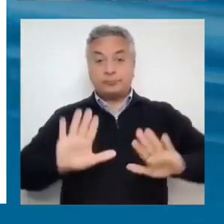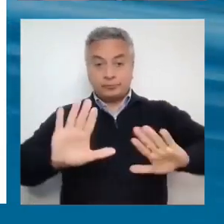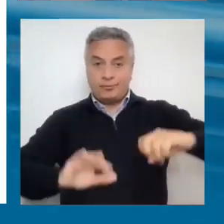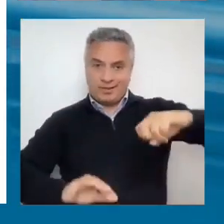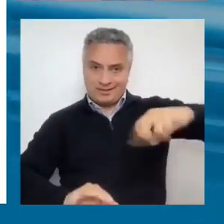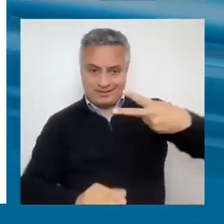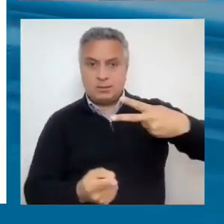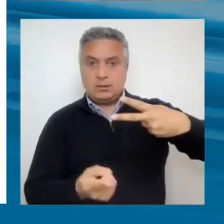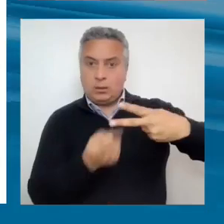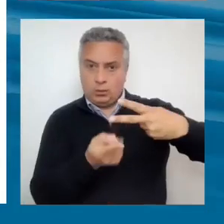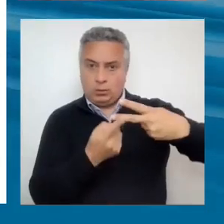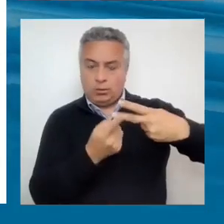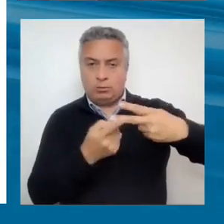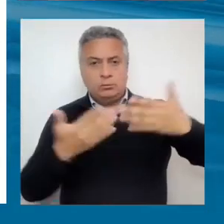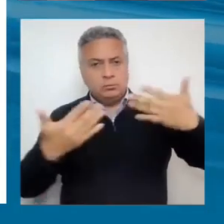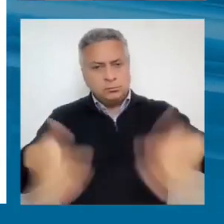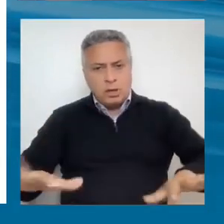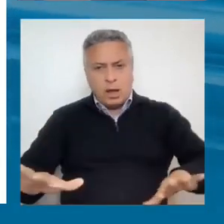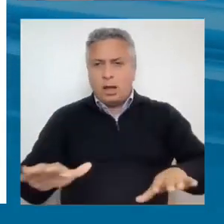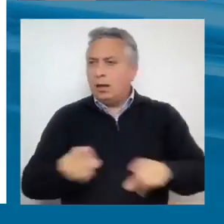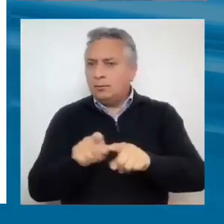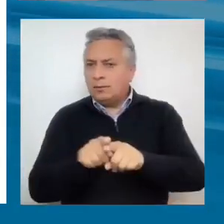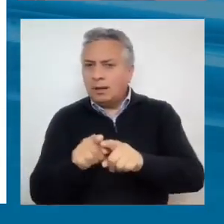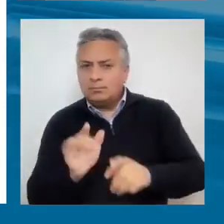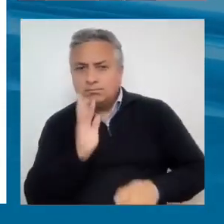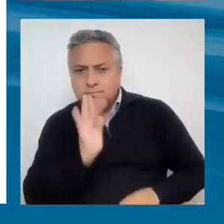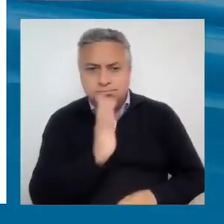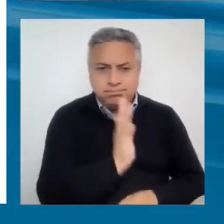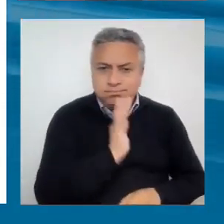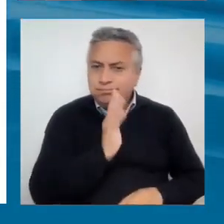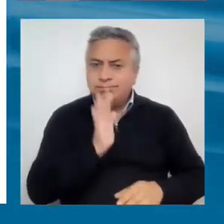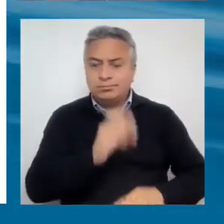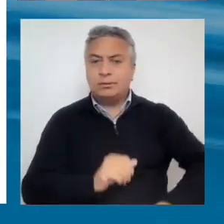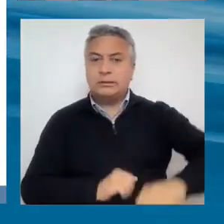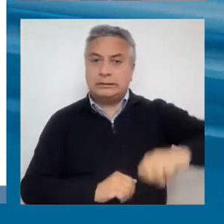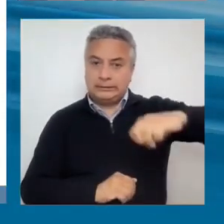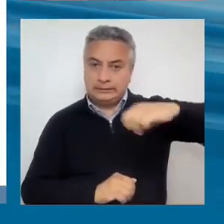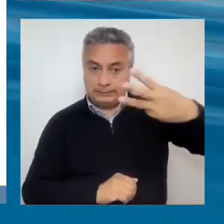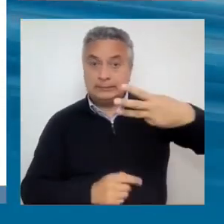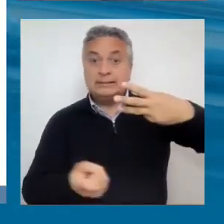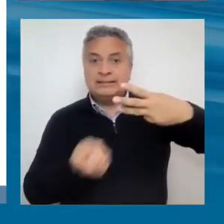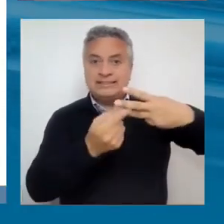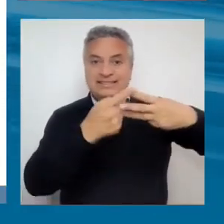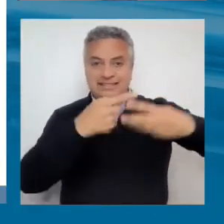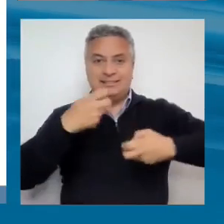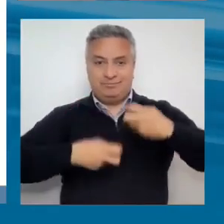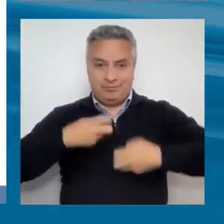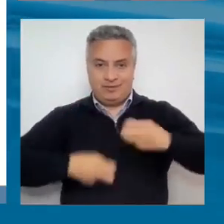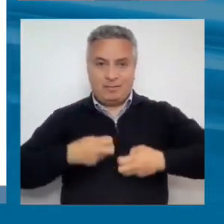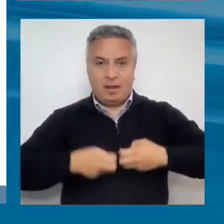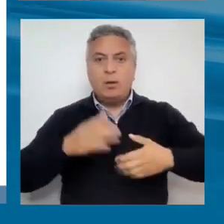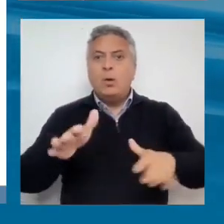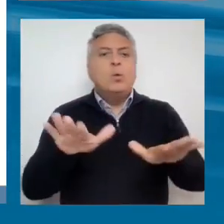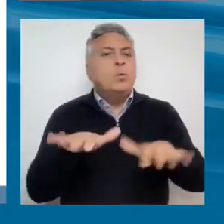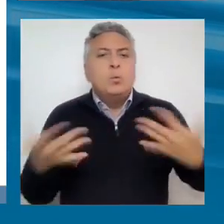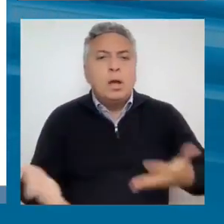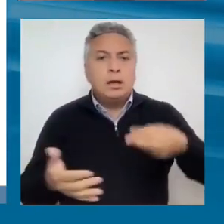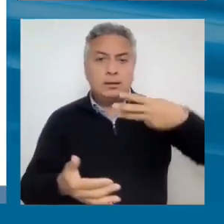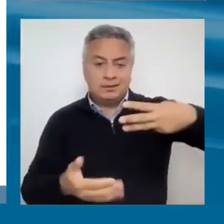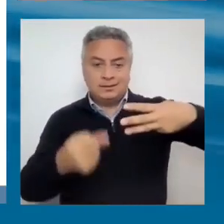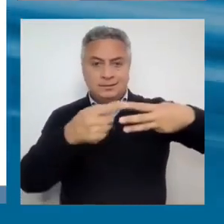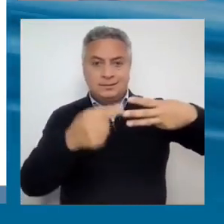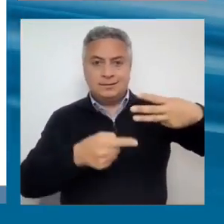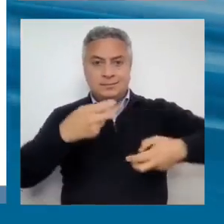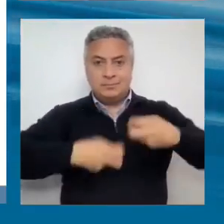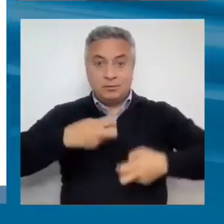en extenso sobre el tema de las tres trampas y las once transformaciones. ¿Cuáles son las tres trampas? Ya las mencioné en el